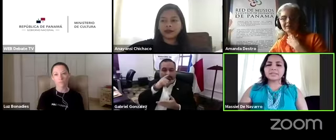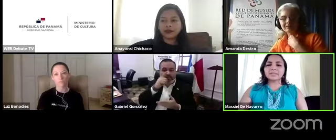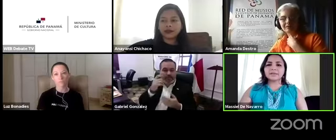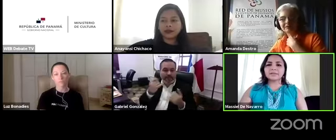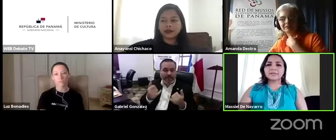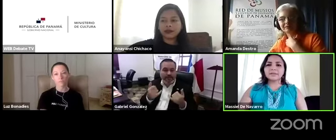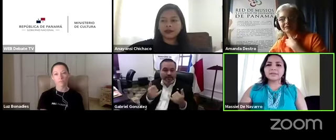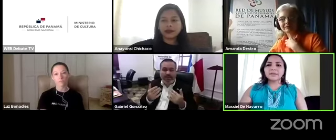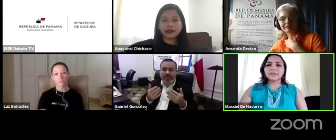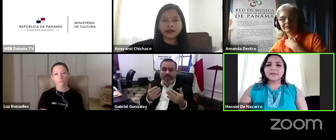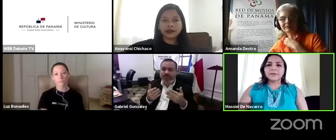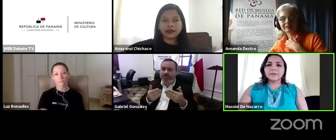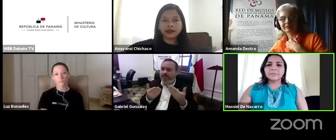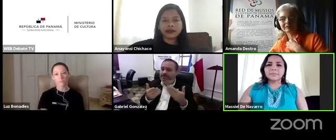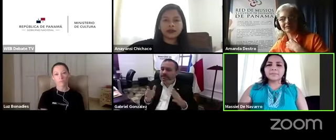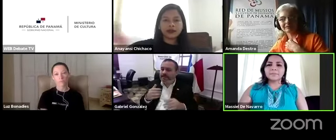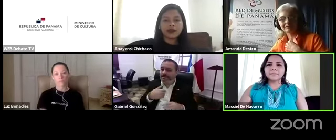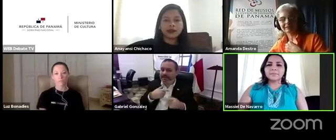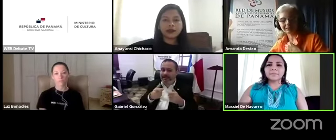discapacidad